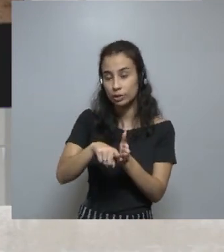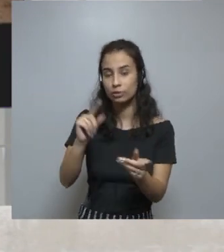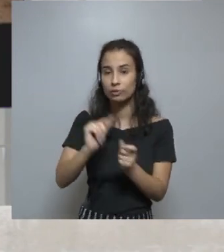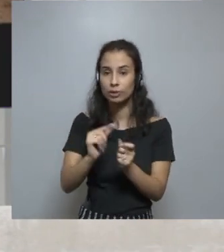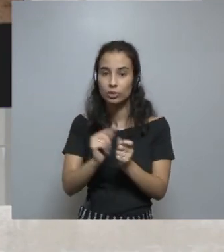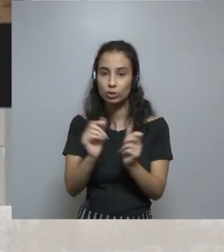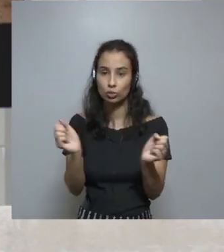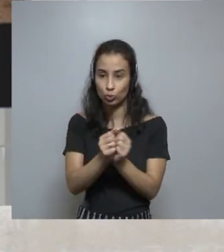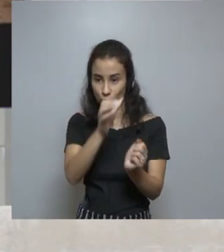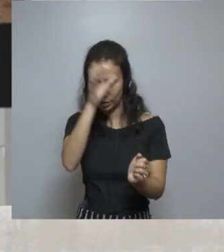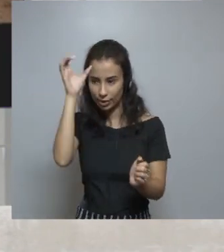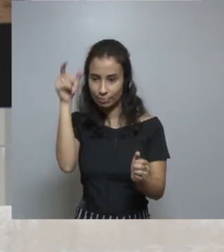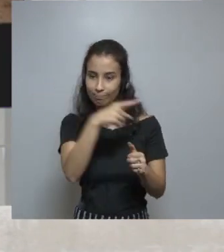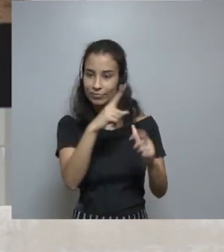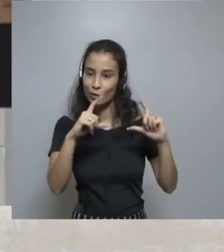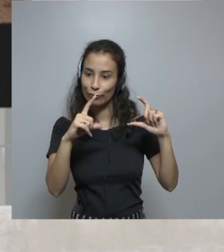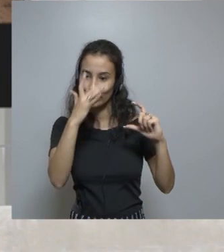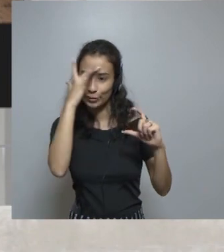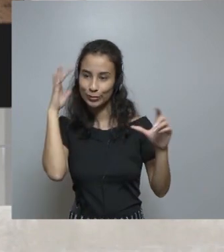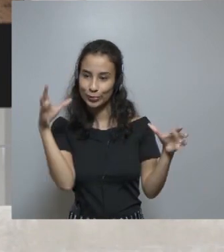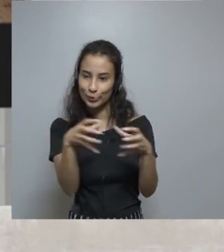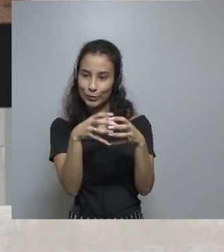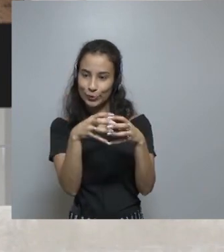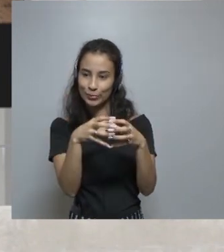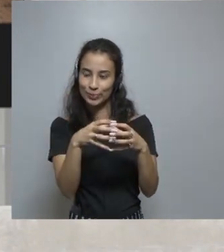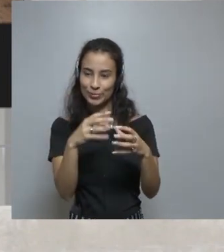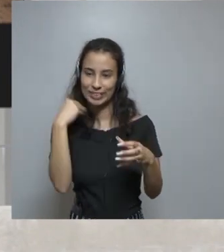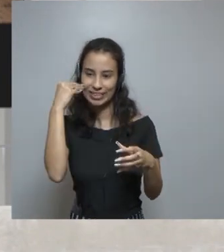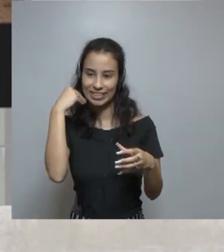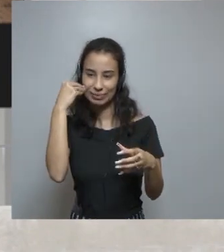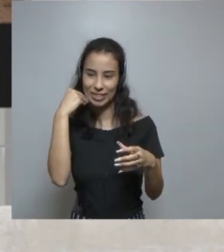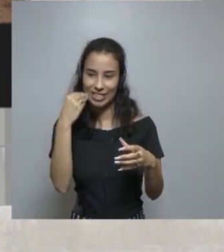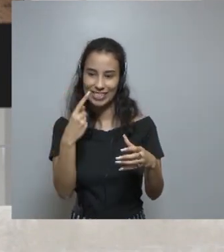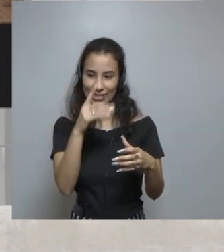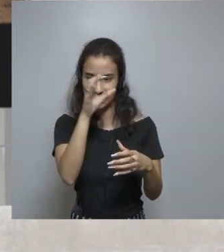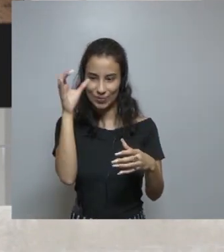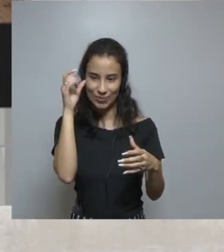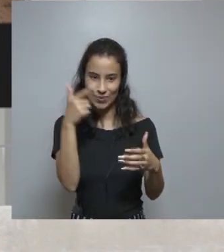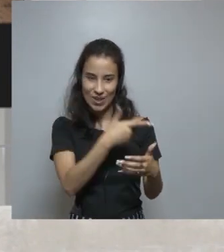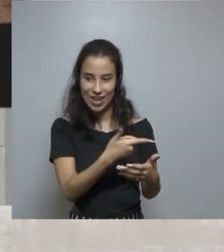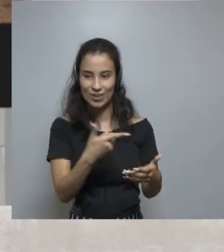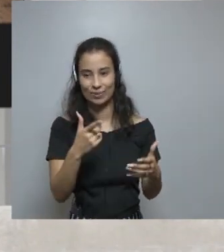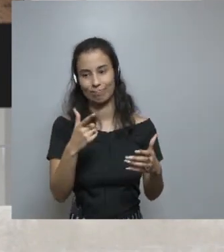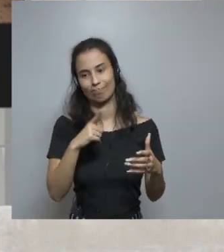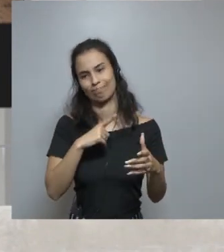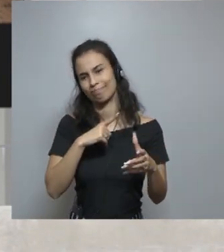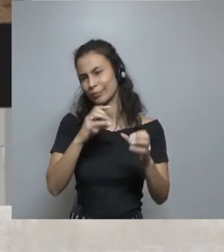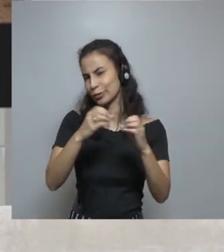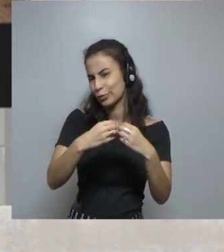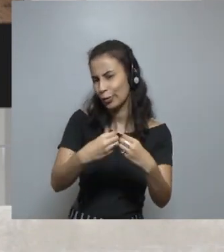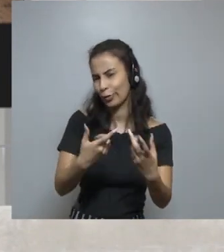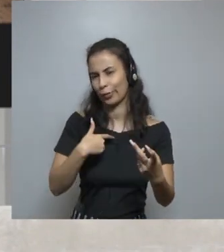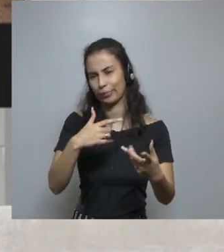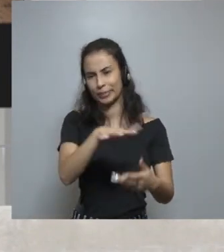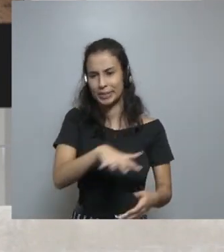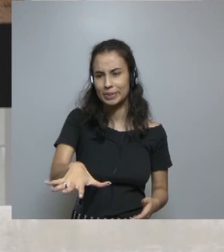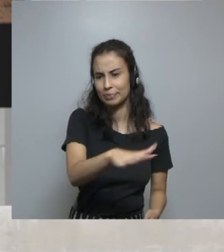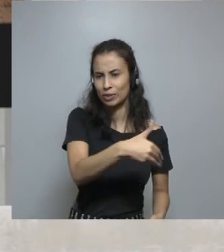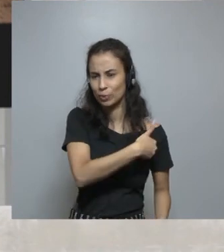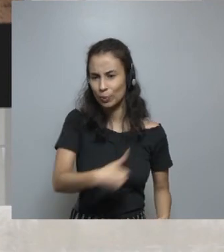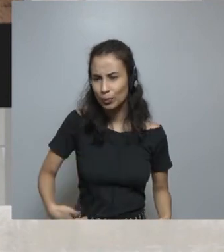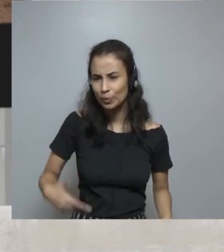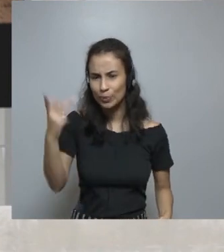campo e hicimos investigaciones con los clientes. Aquí están algunos chicos del equipo